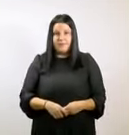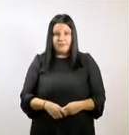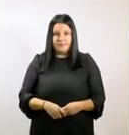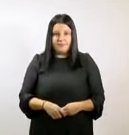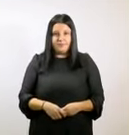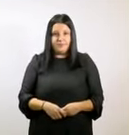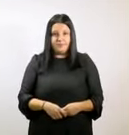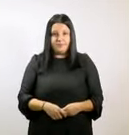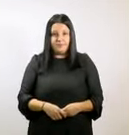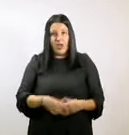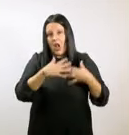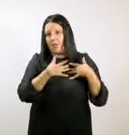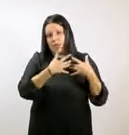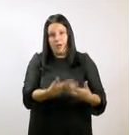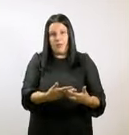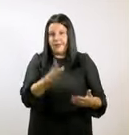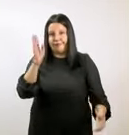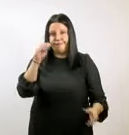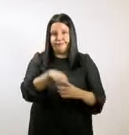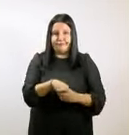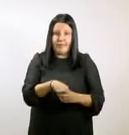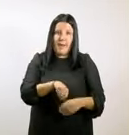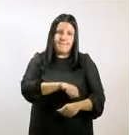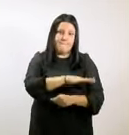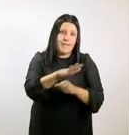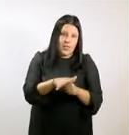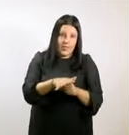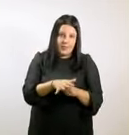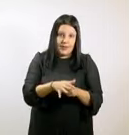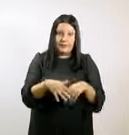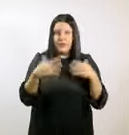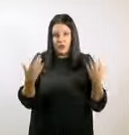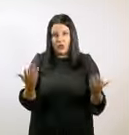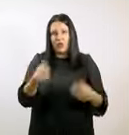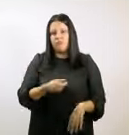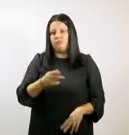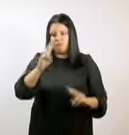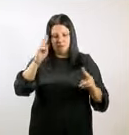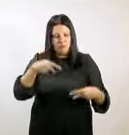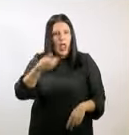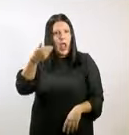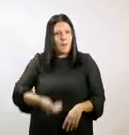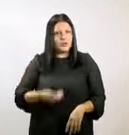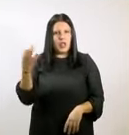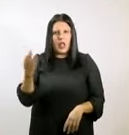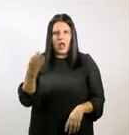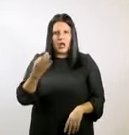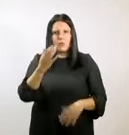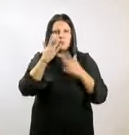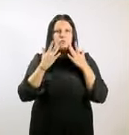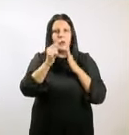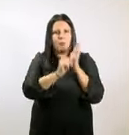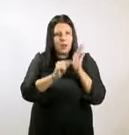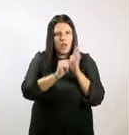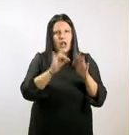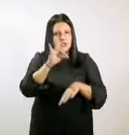abordar una pandemia que ha puesto aún más de manifiesto la importancia de las medidas higiénicas, las medidas sanitarias y de la cercanía entre